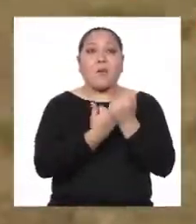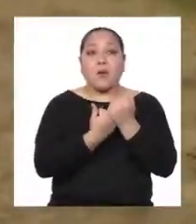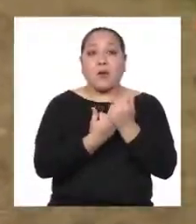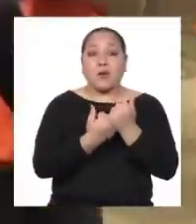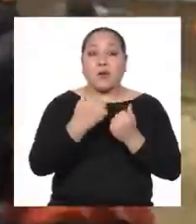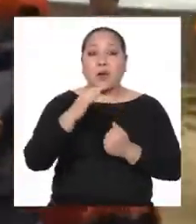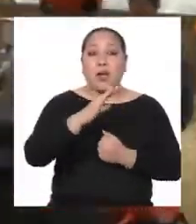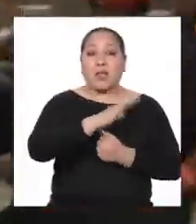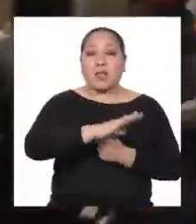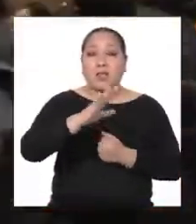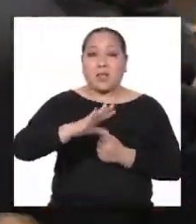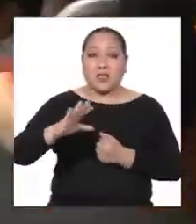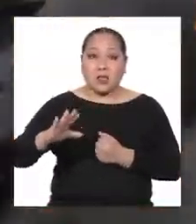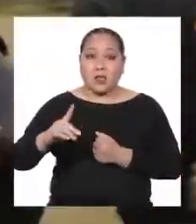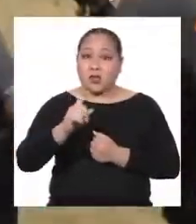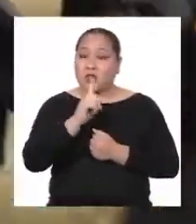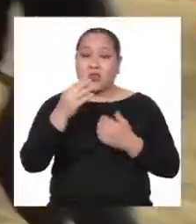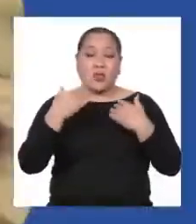zona